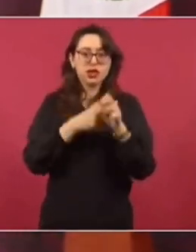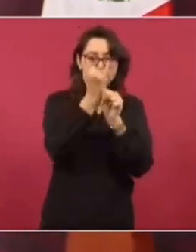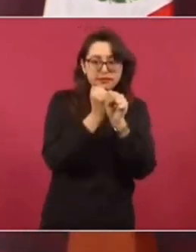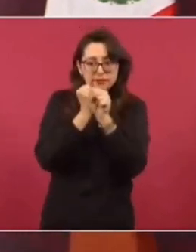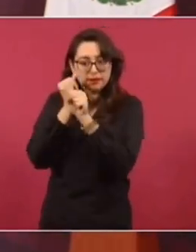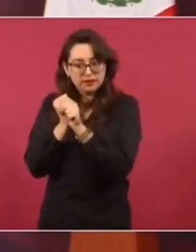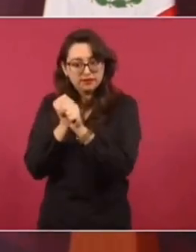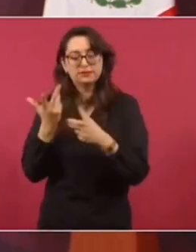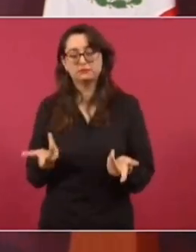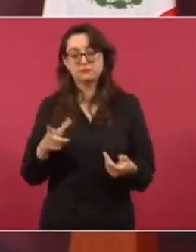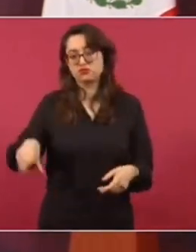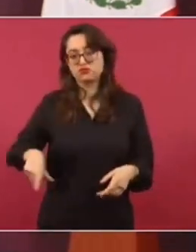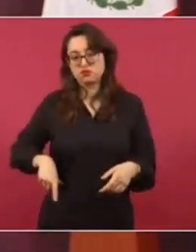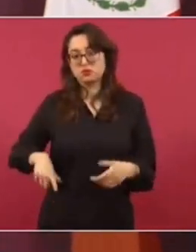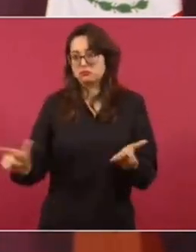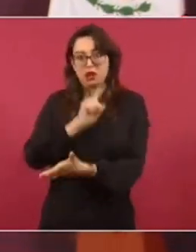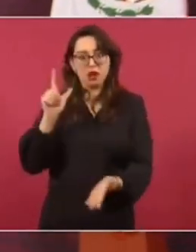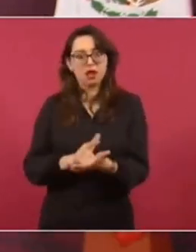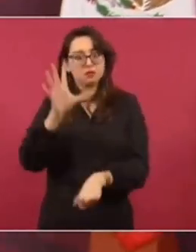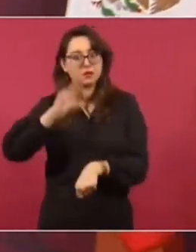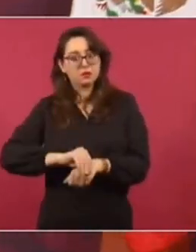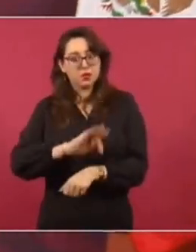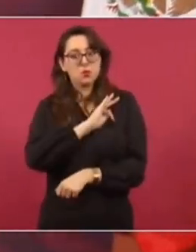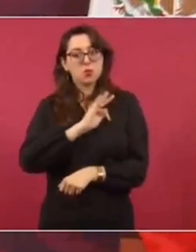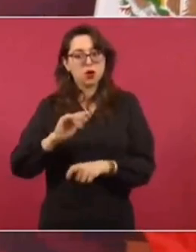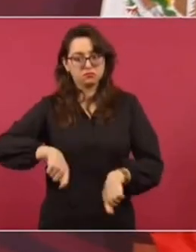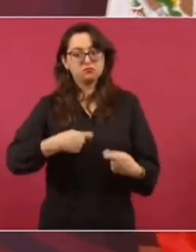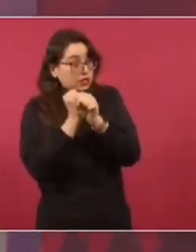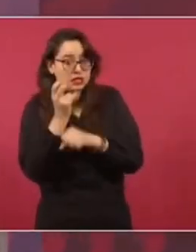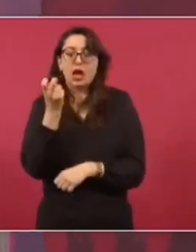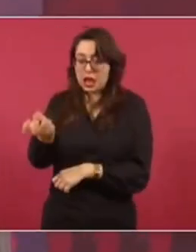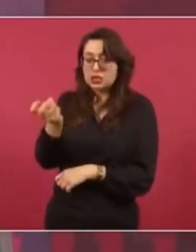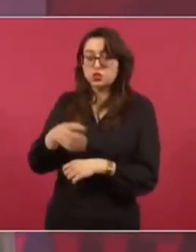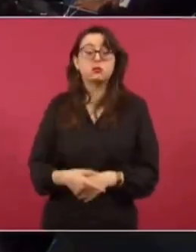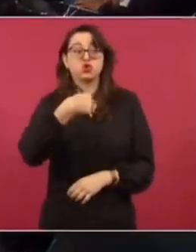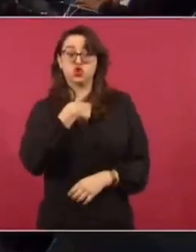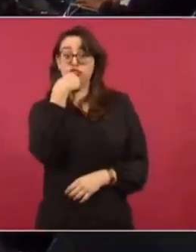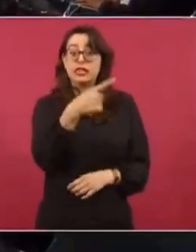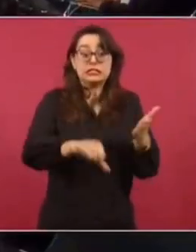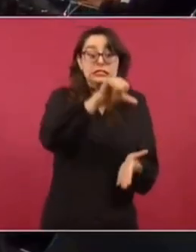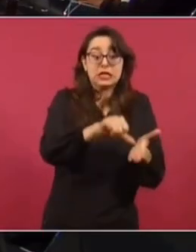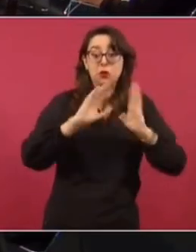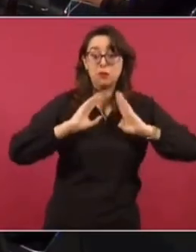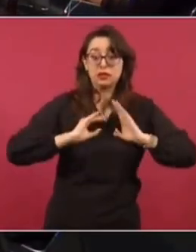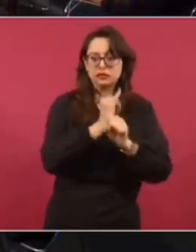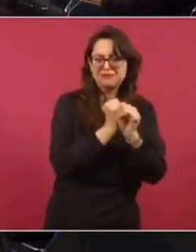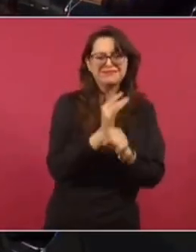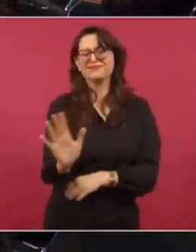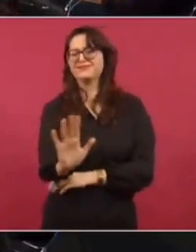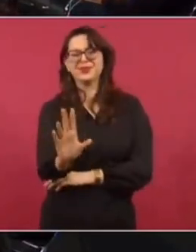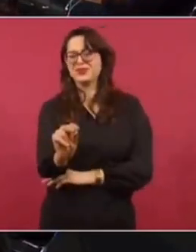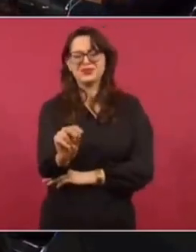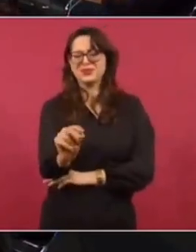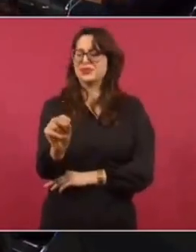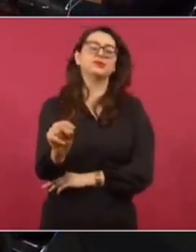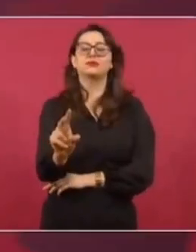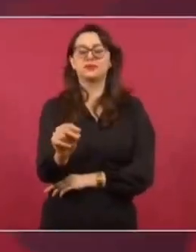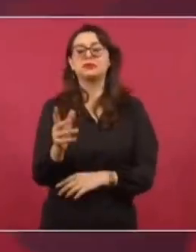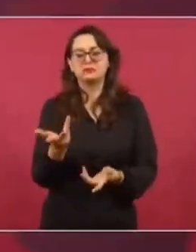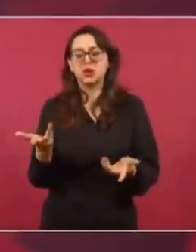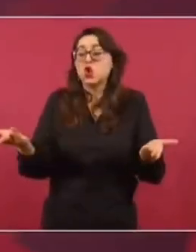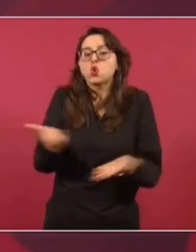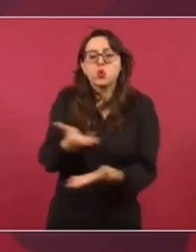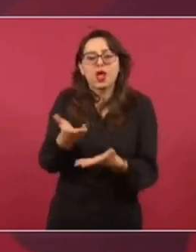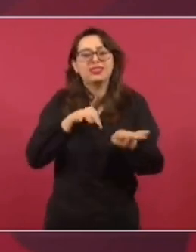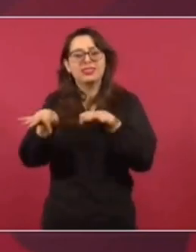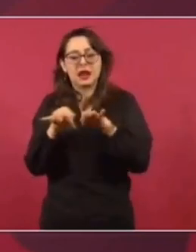del Gobierno que tiene facultades legales. ¿Aquí yo estoy hablando del Centro Militar de Inteligencia? No, hay información que se comparte